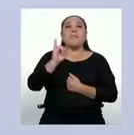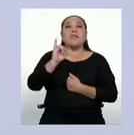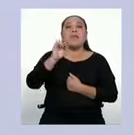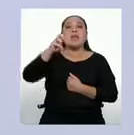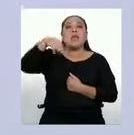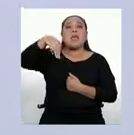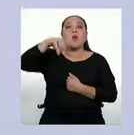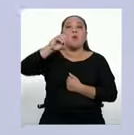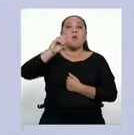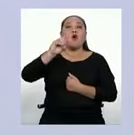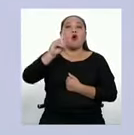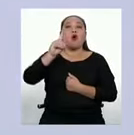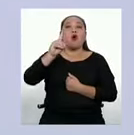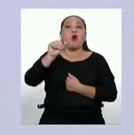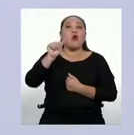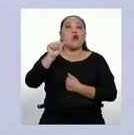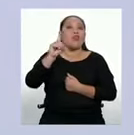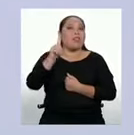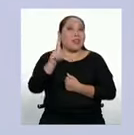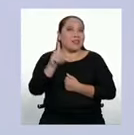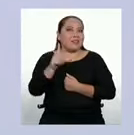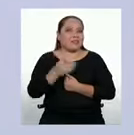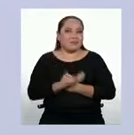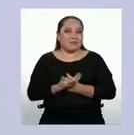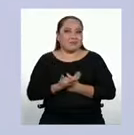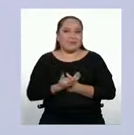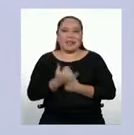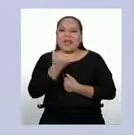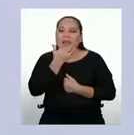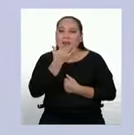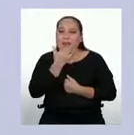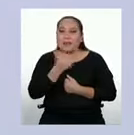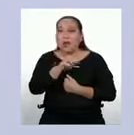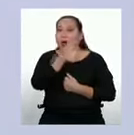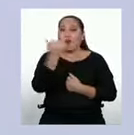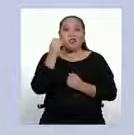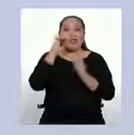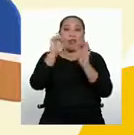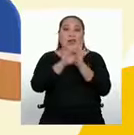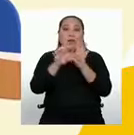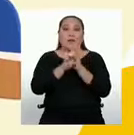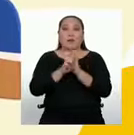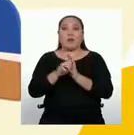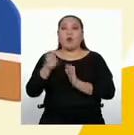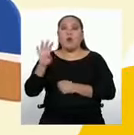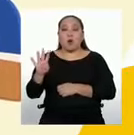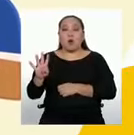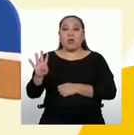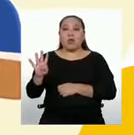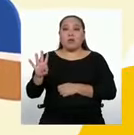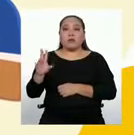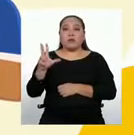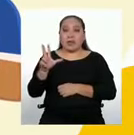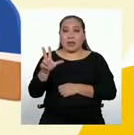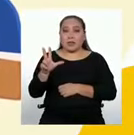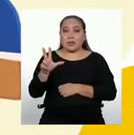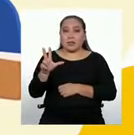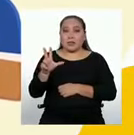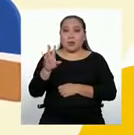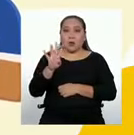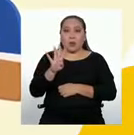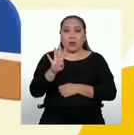Y ahora, ¿qué pasaría si tenemos este otro ejemplo con los datos 4, 3,